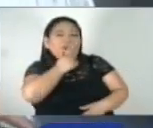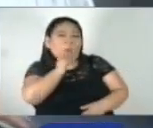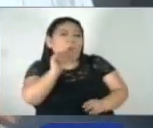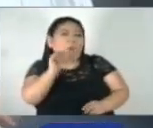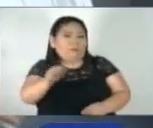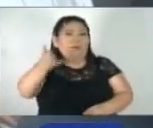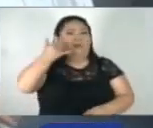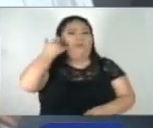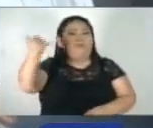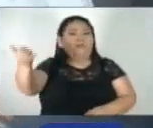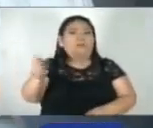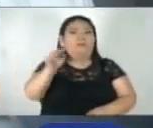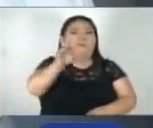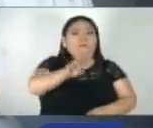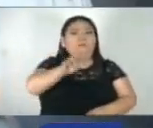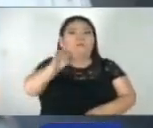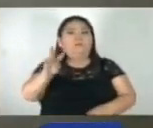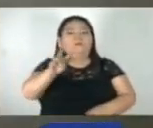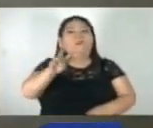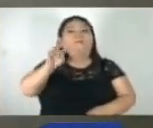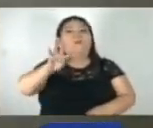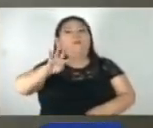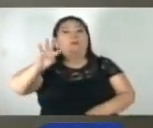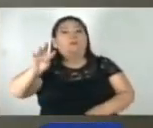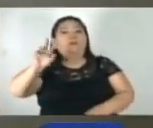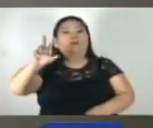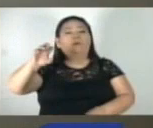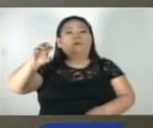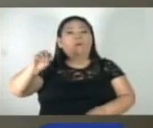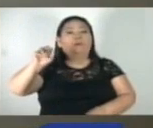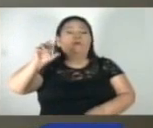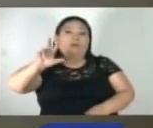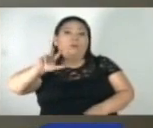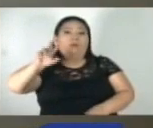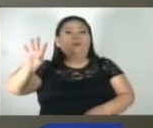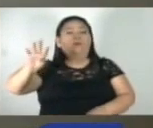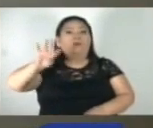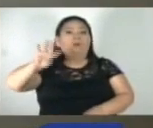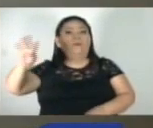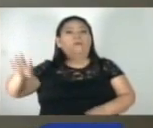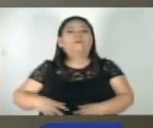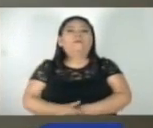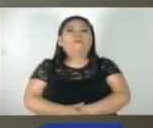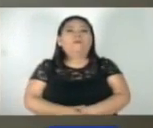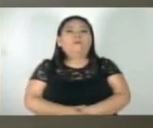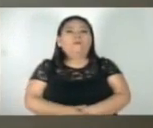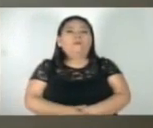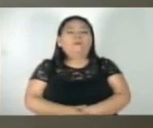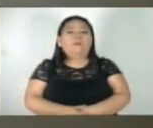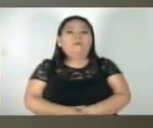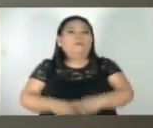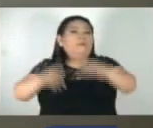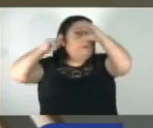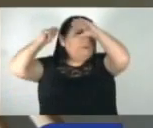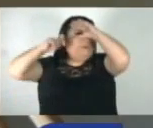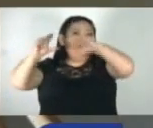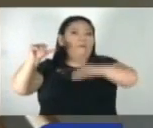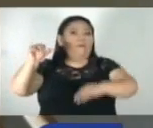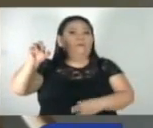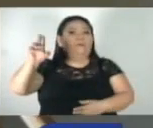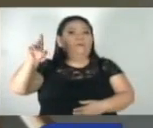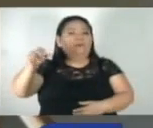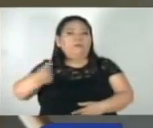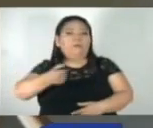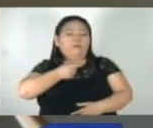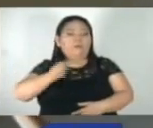puede llamar al teléfono 2244-3444. Con imágenes de Carlos Klee, un